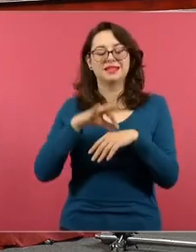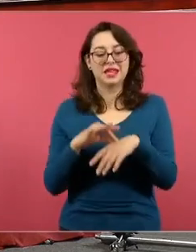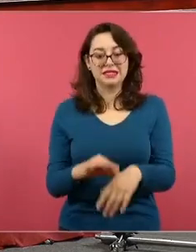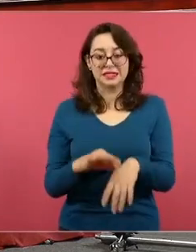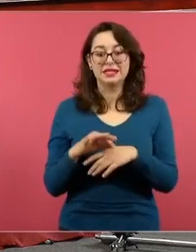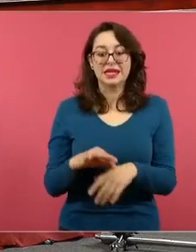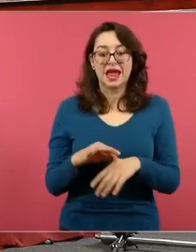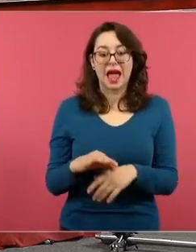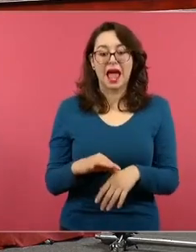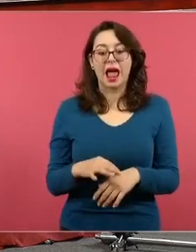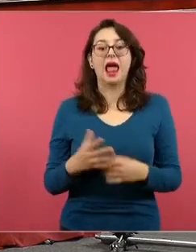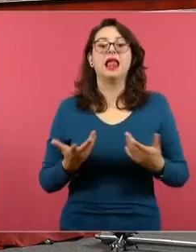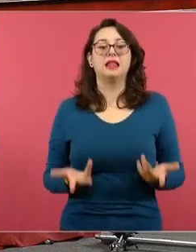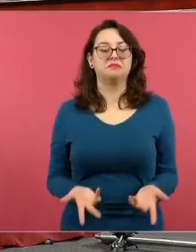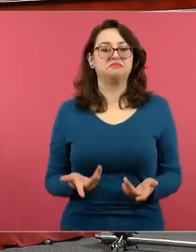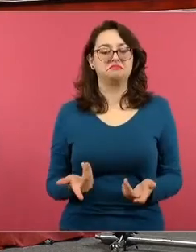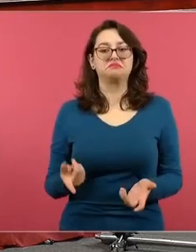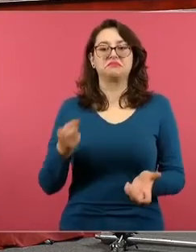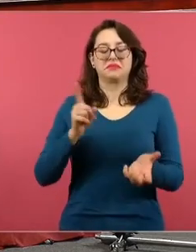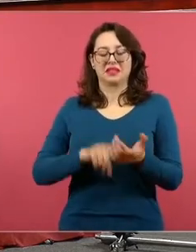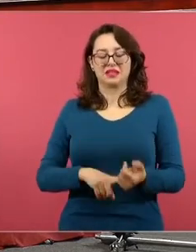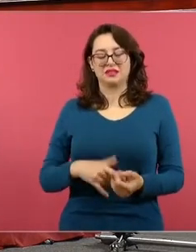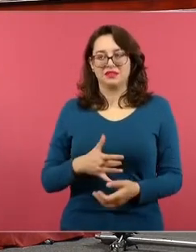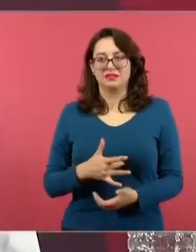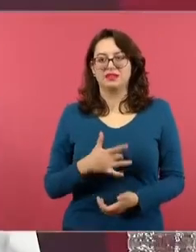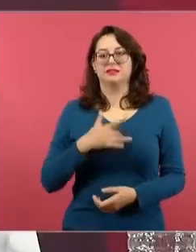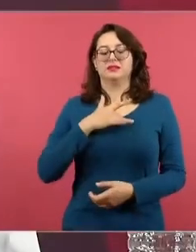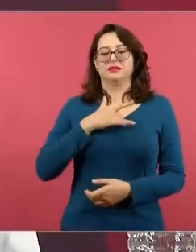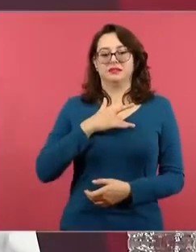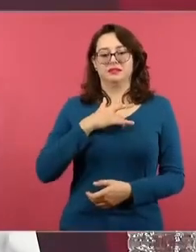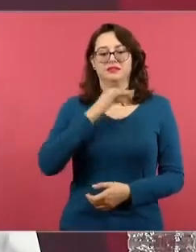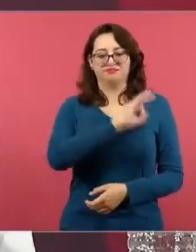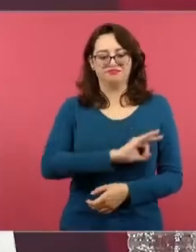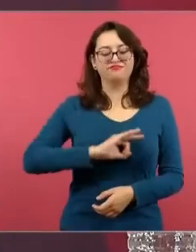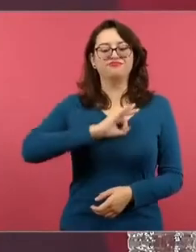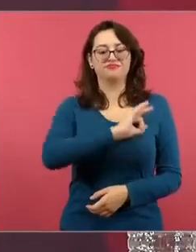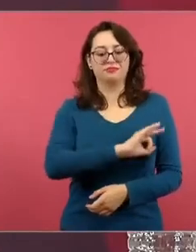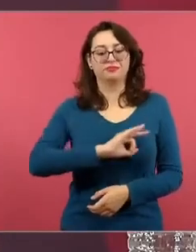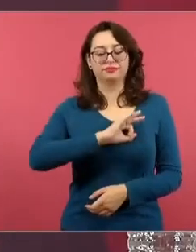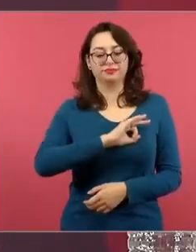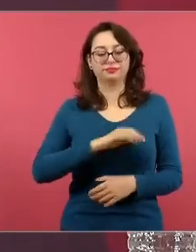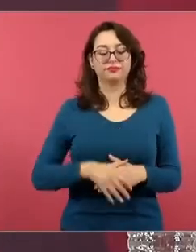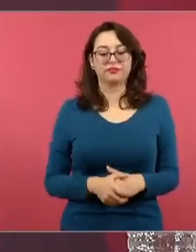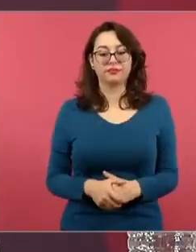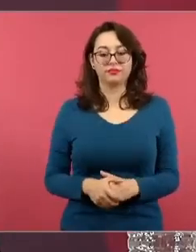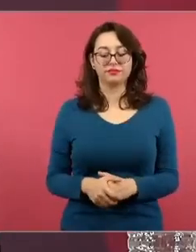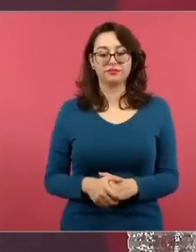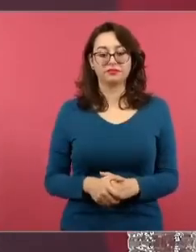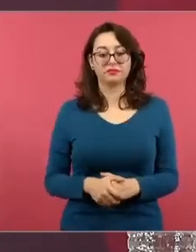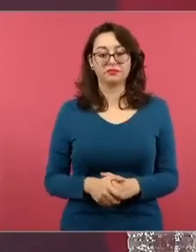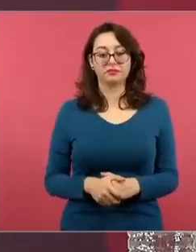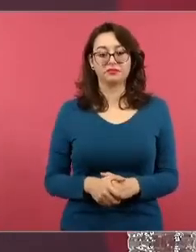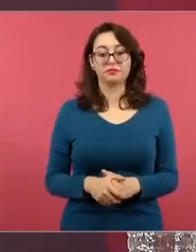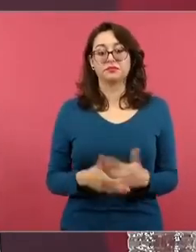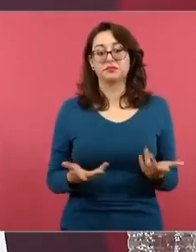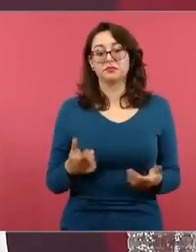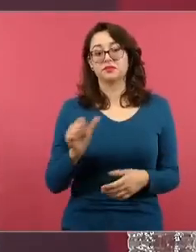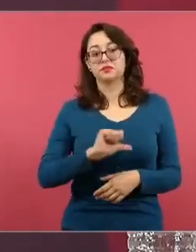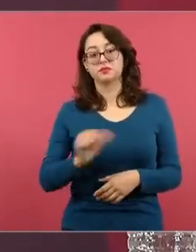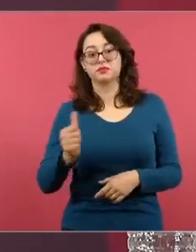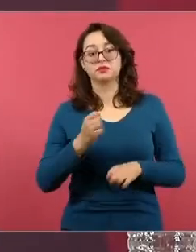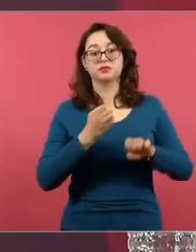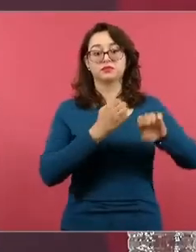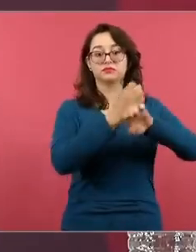logren en esos espacios encontrar momentos de gran felicidad en el caso de los estados